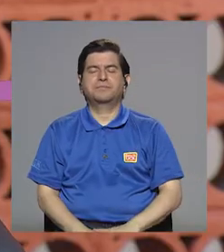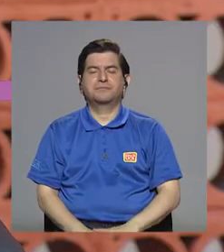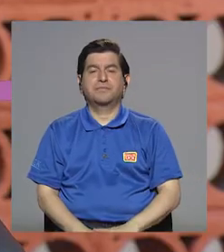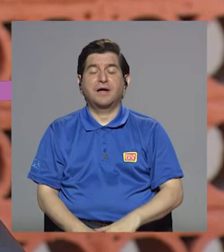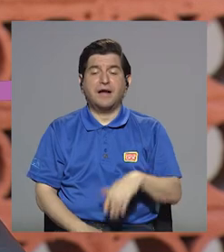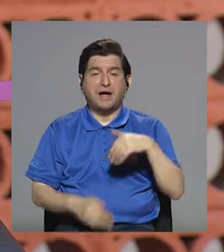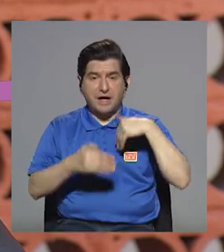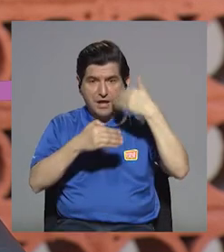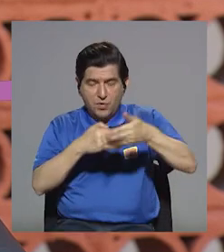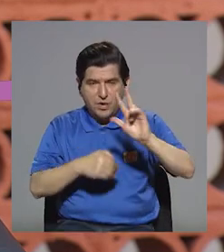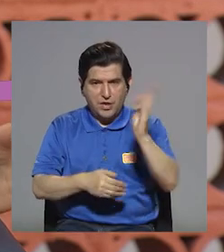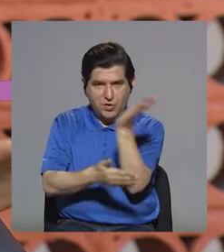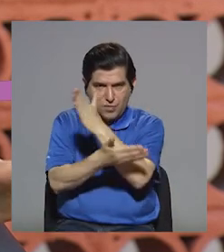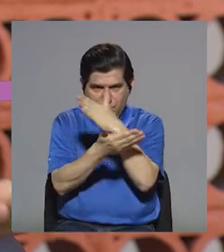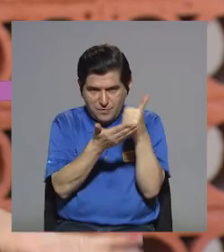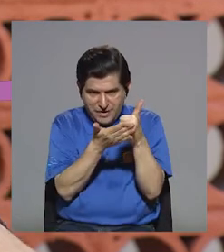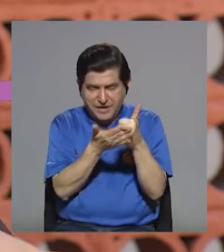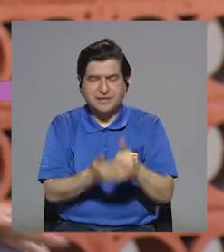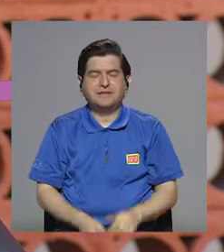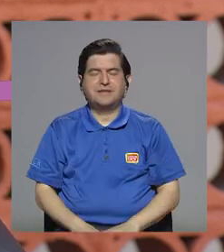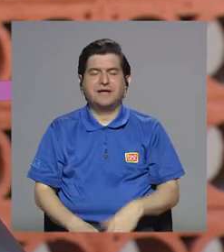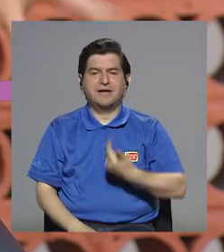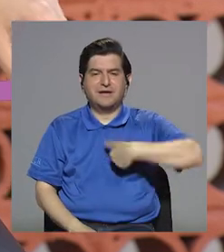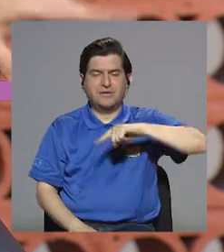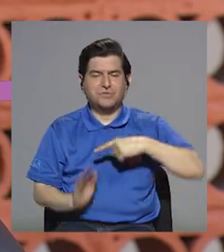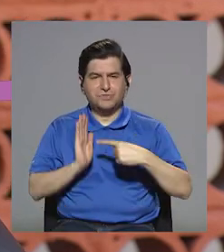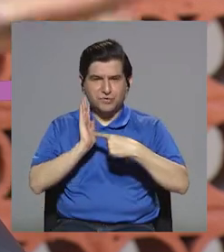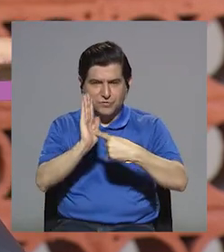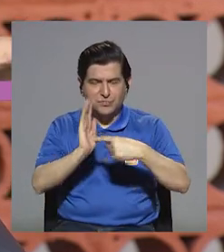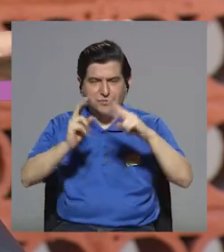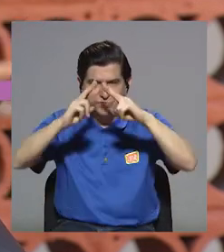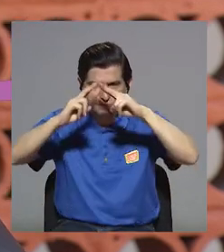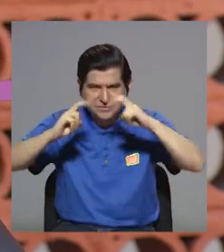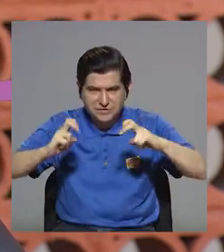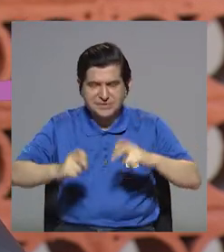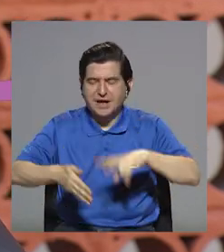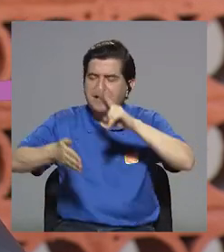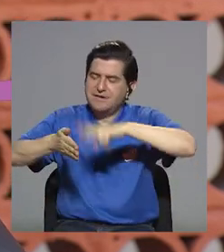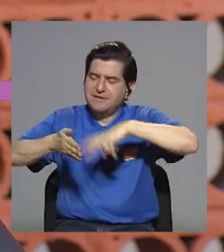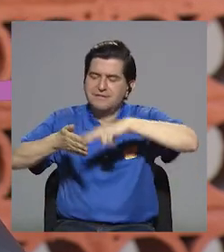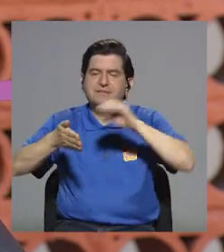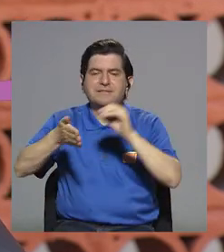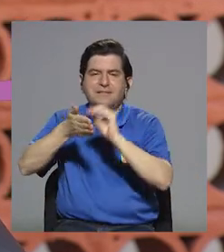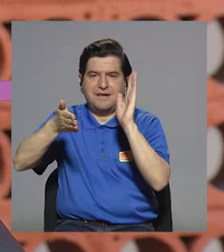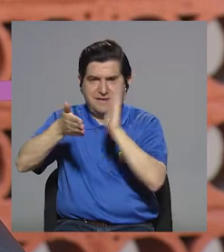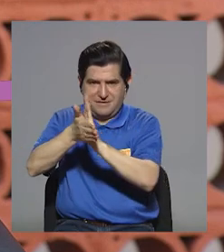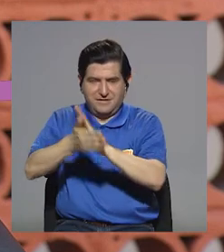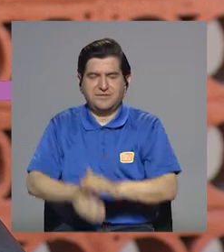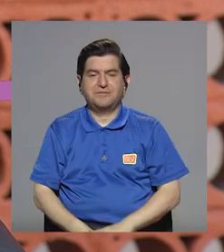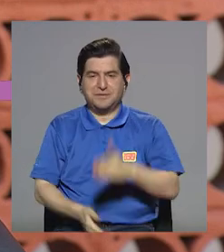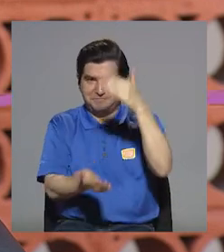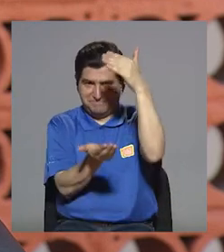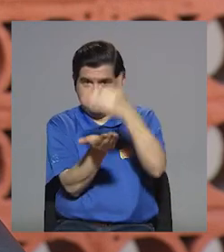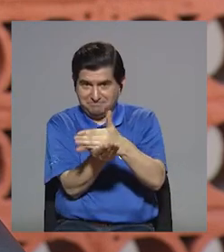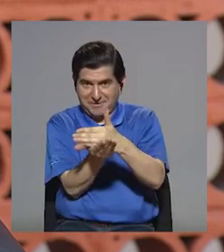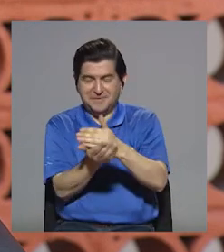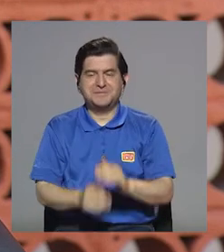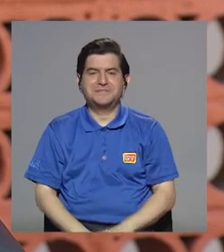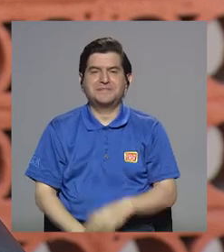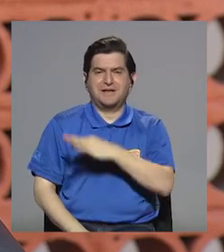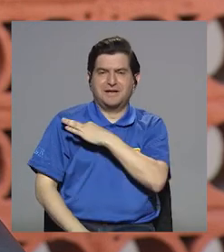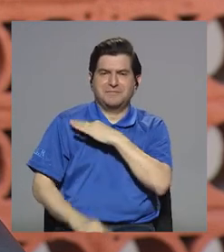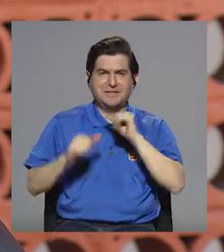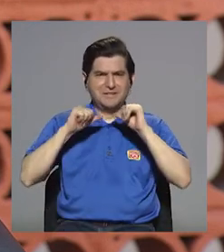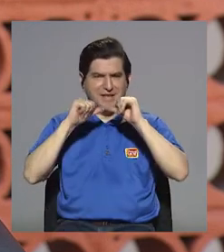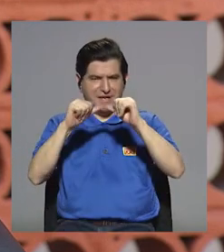dejar para el tercer, a nuestro tercer bloque, el análisis de cómo leemos la etiqueta. Vamos a ir a una pausa. Les invitamos a que